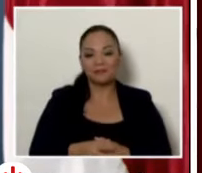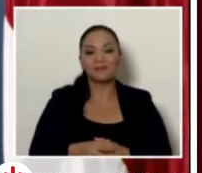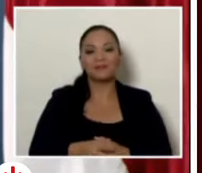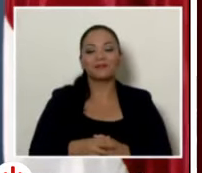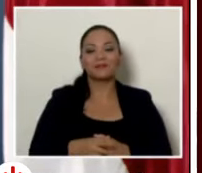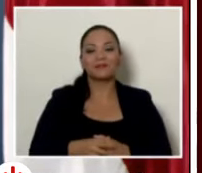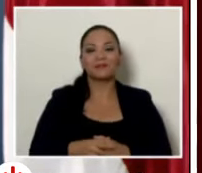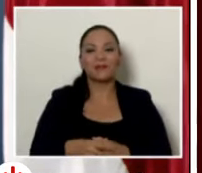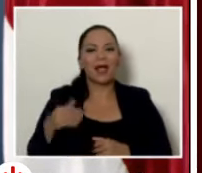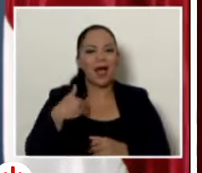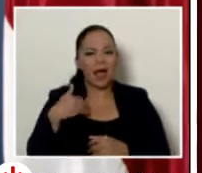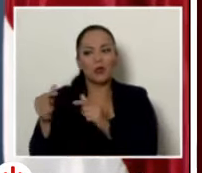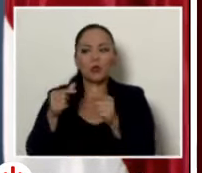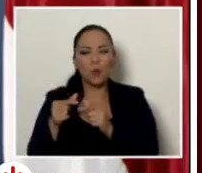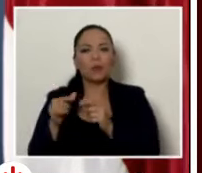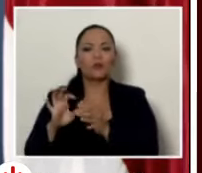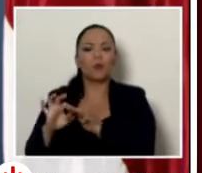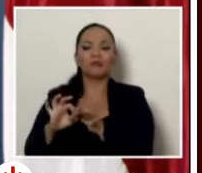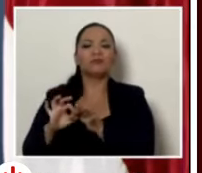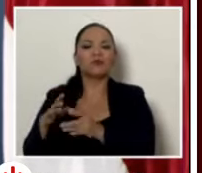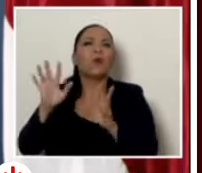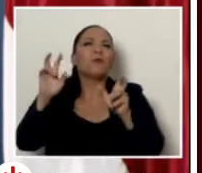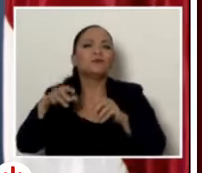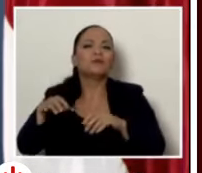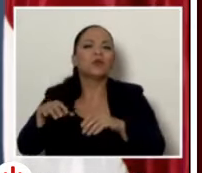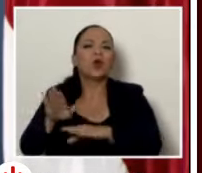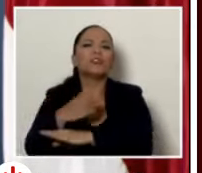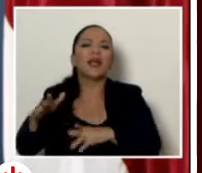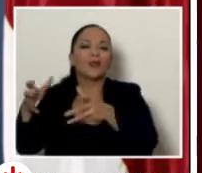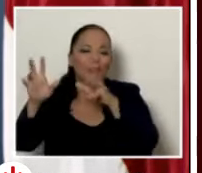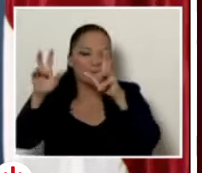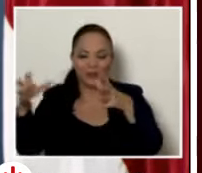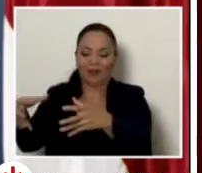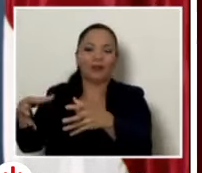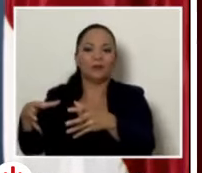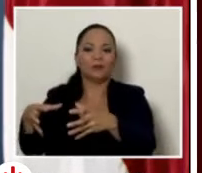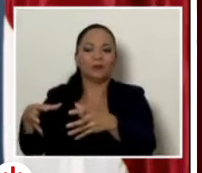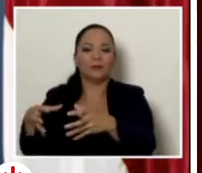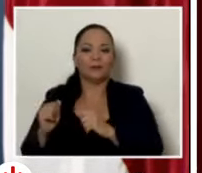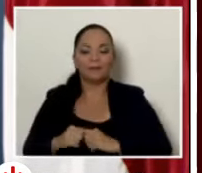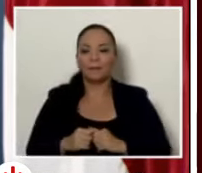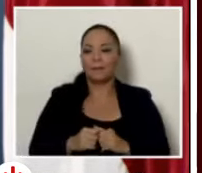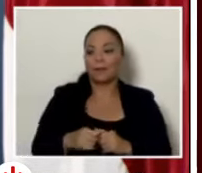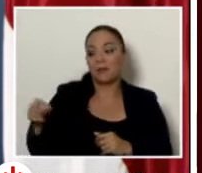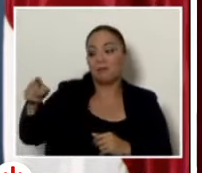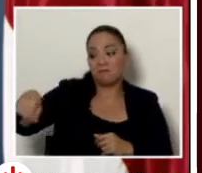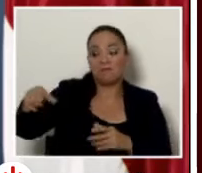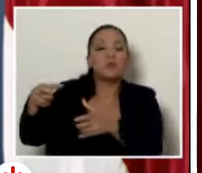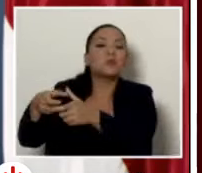concierto pero está bien yo tengo solo un patrón yo tengo 5.2 millones de patrones